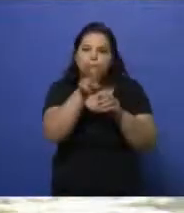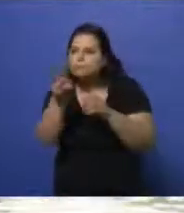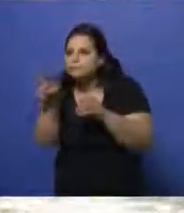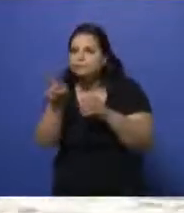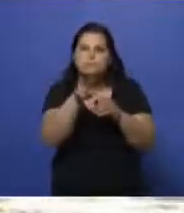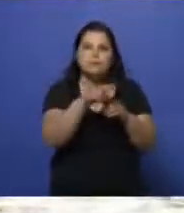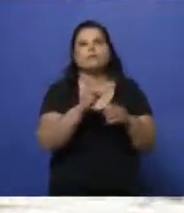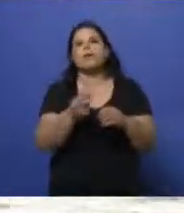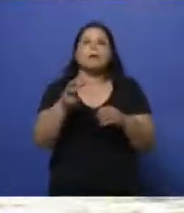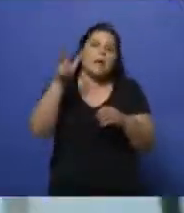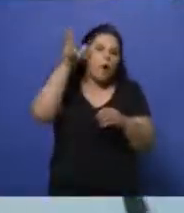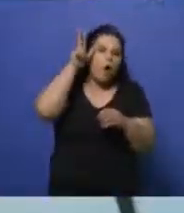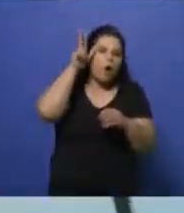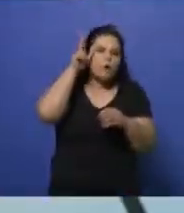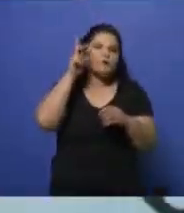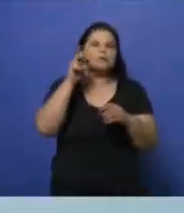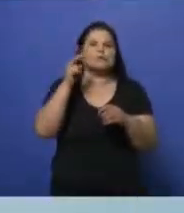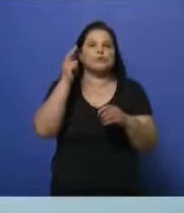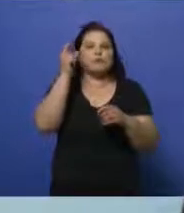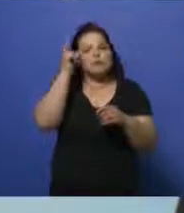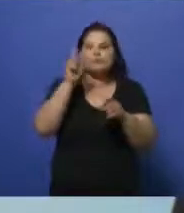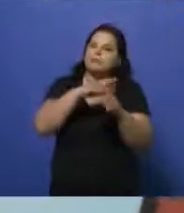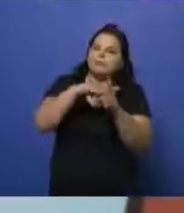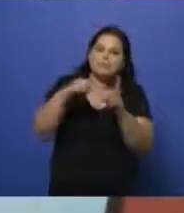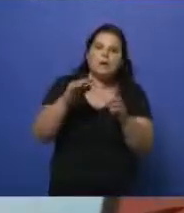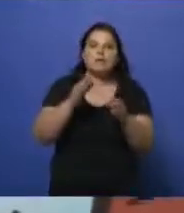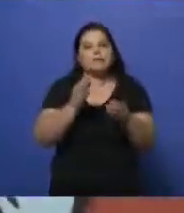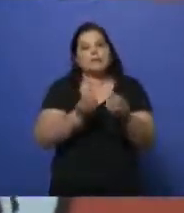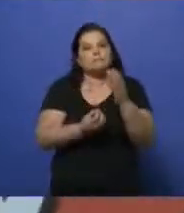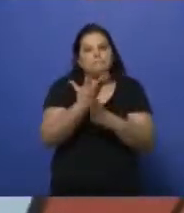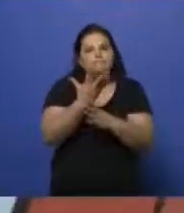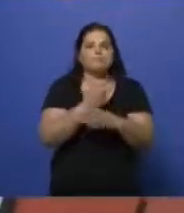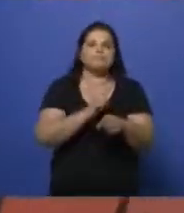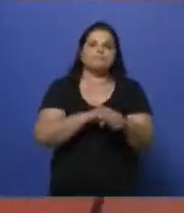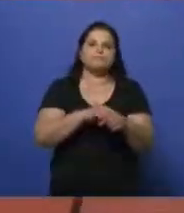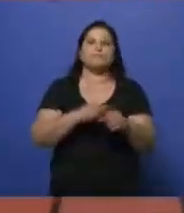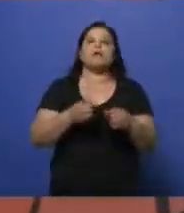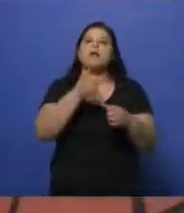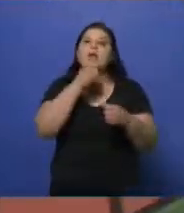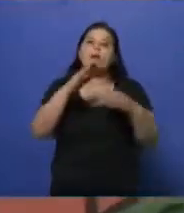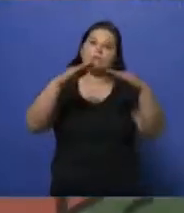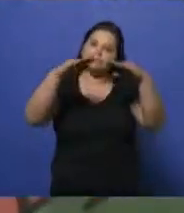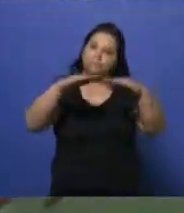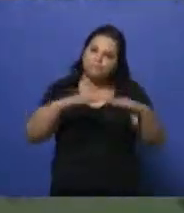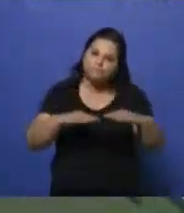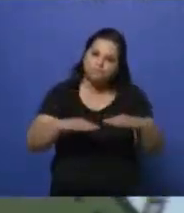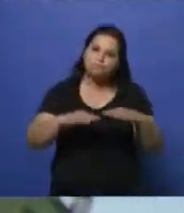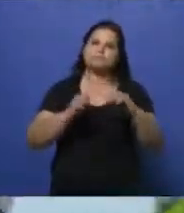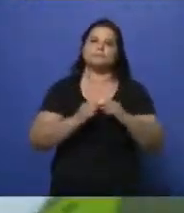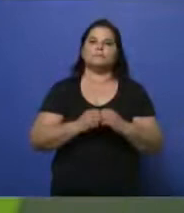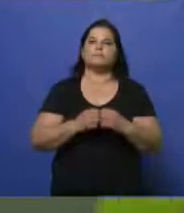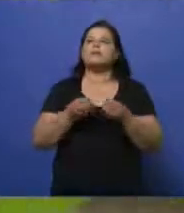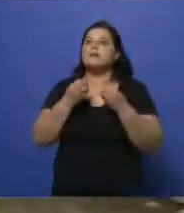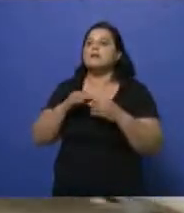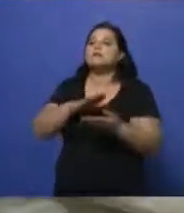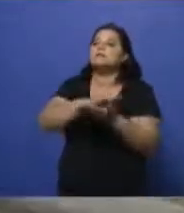media de la mañana, y ya se podía ingresar bien a las calles, el agua había bajado totalmente. ¿La información de los evacuados